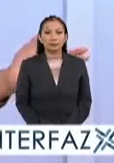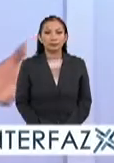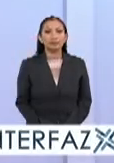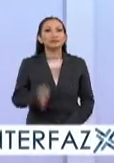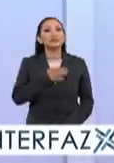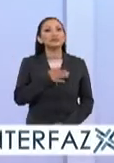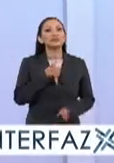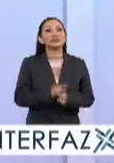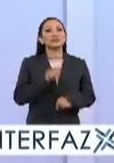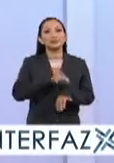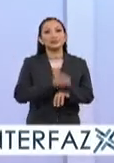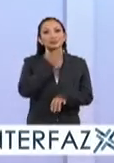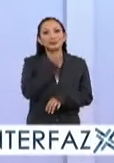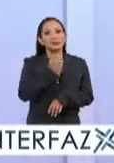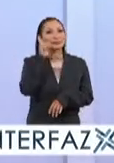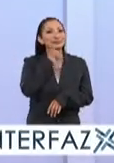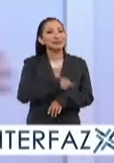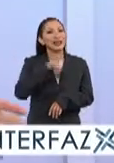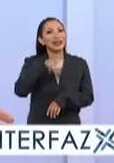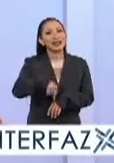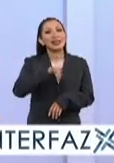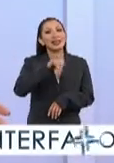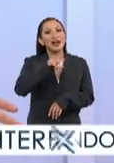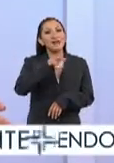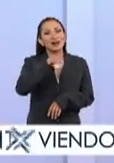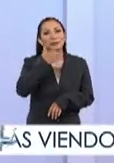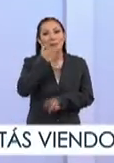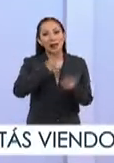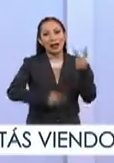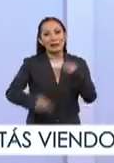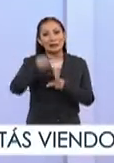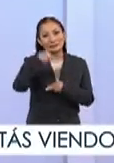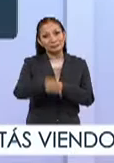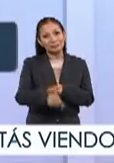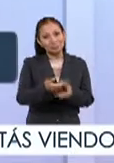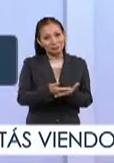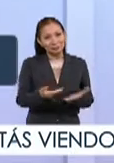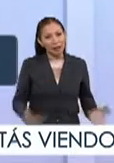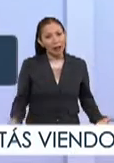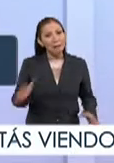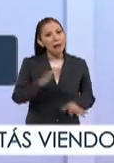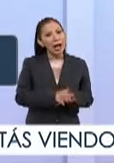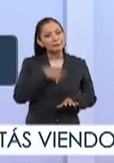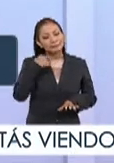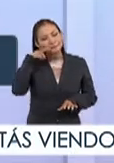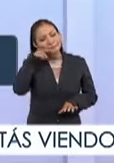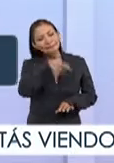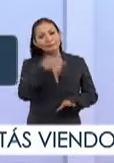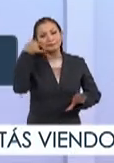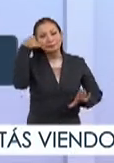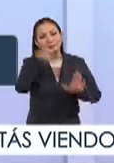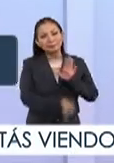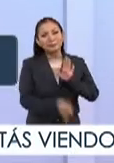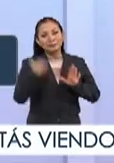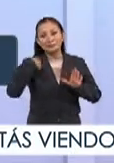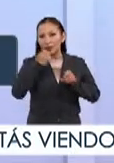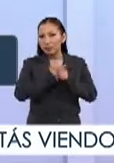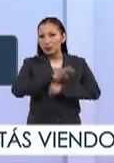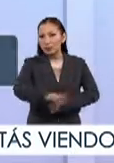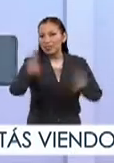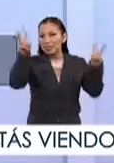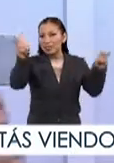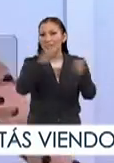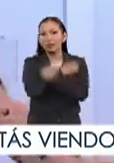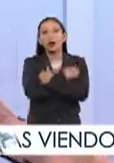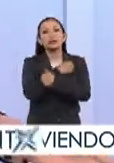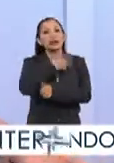Muy buenos días amigos y amigas de Interfaz, bienvenidos a este programa que profundiza, como bien lo sabemos, en la información en